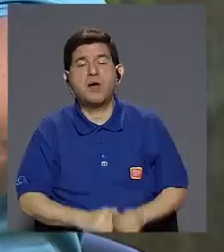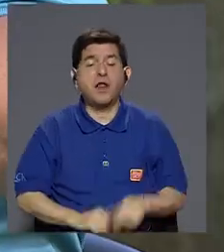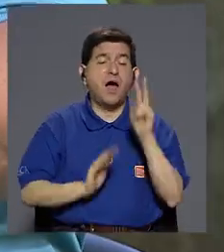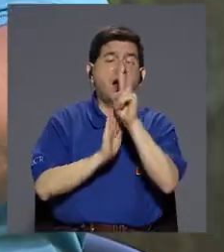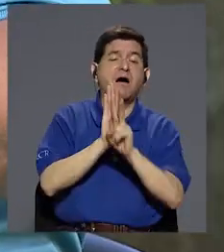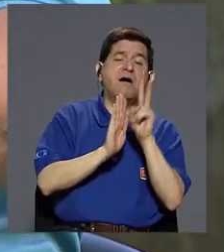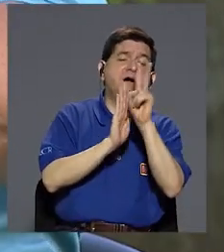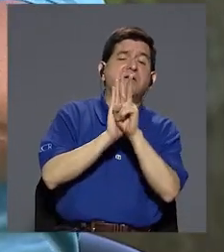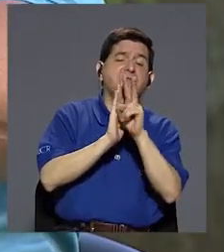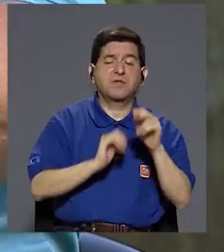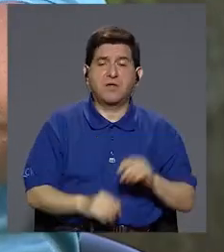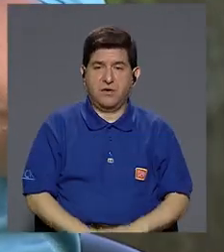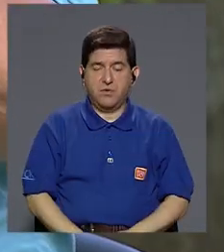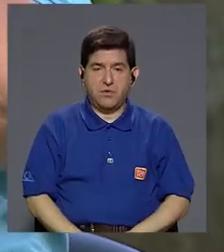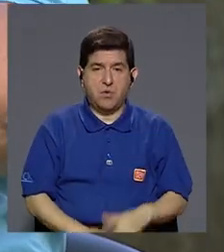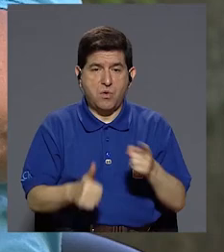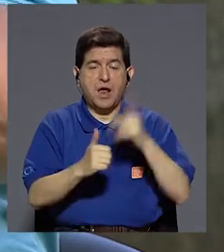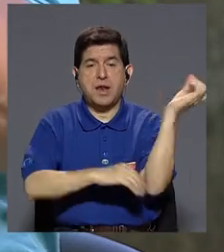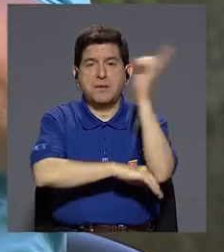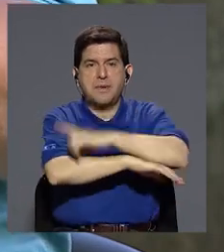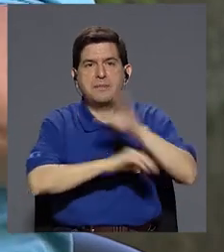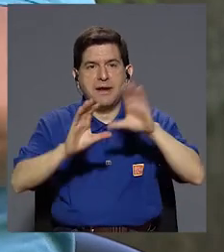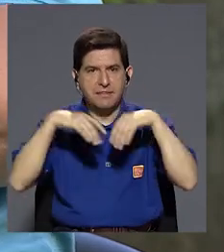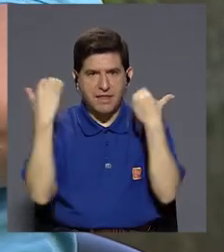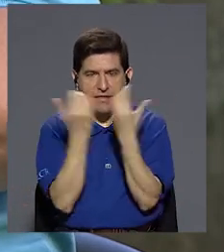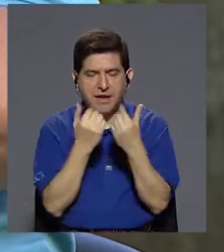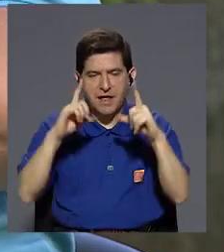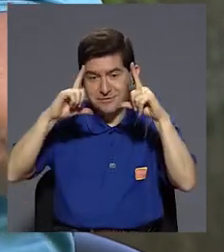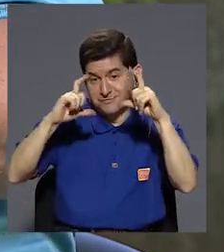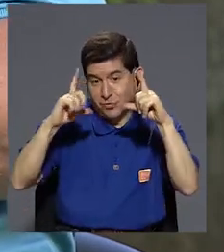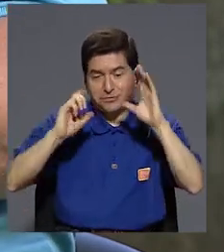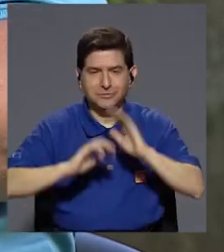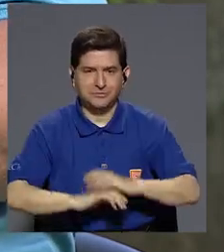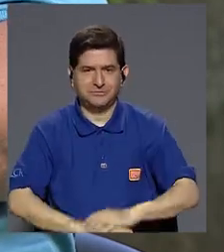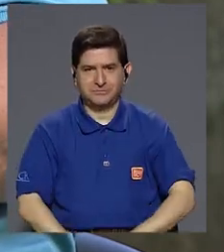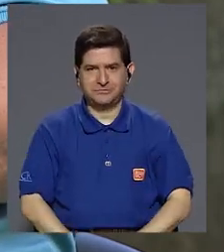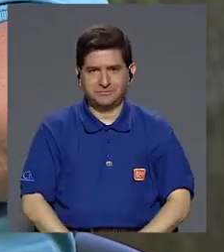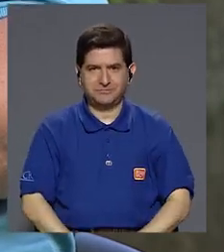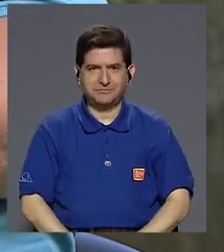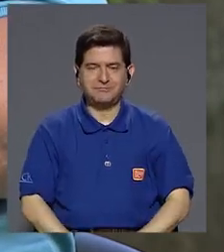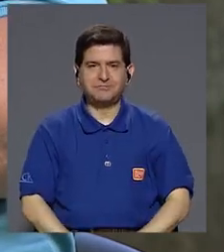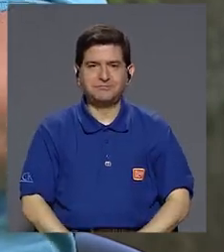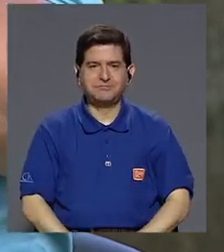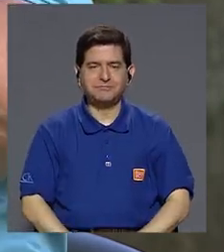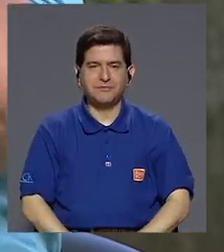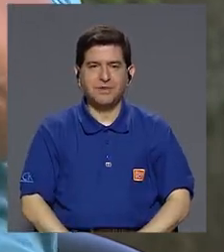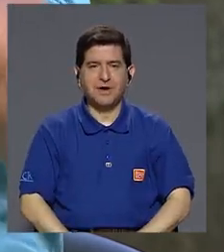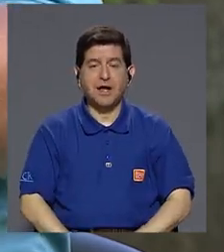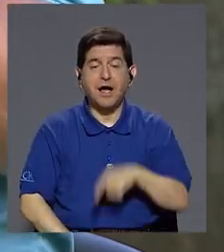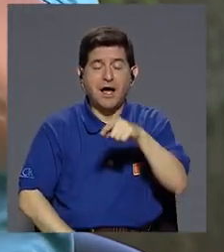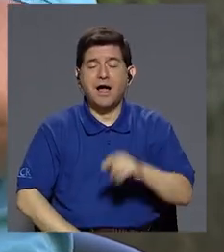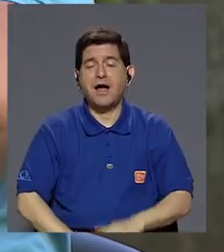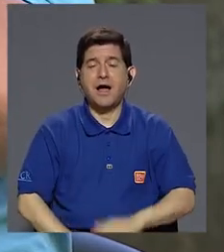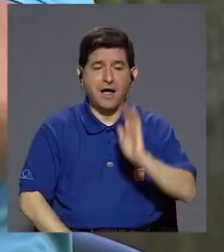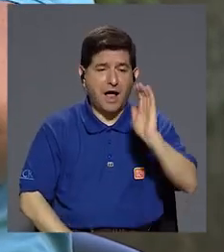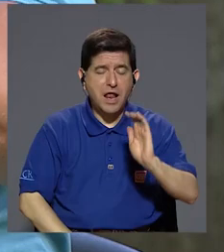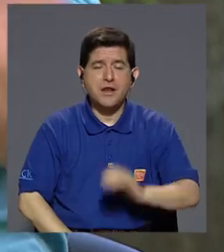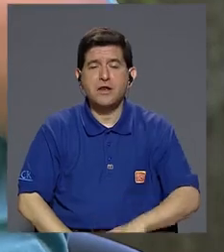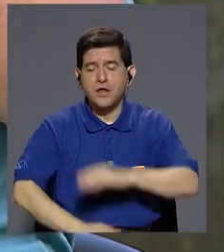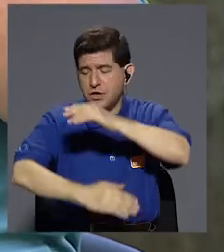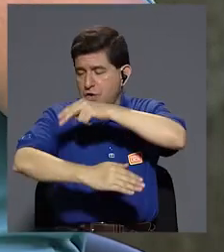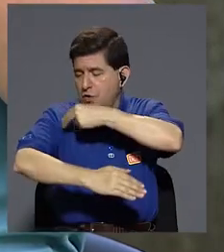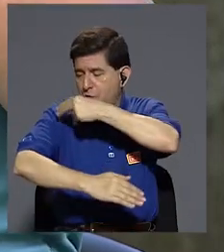toman un video, el primer día de clases toman una foto, el bautizo de chiquito, toman